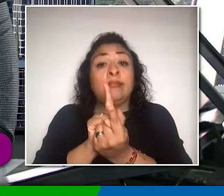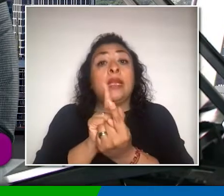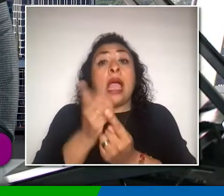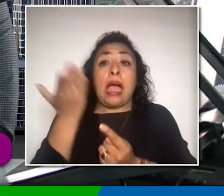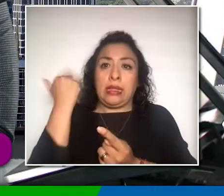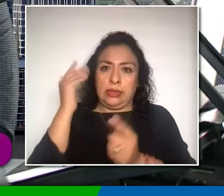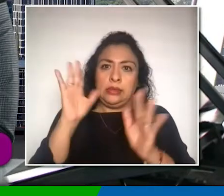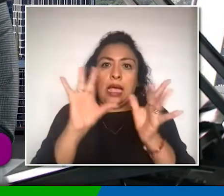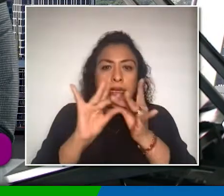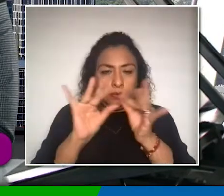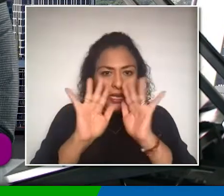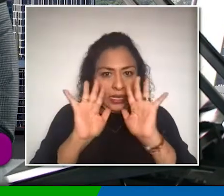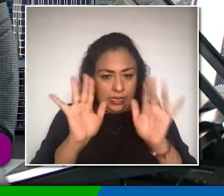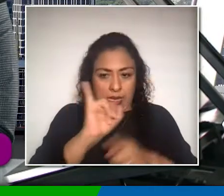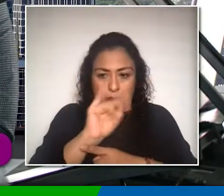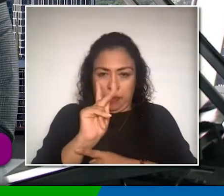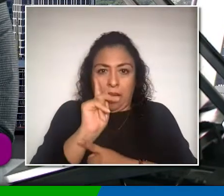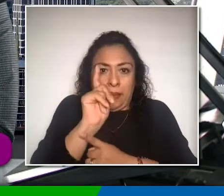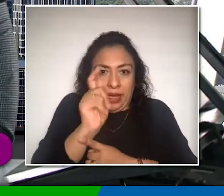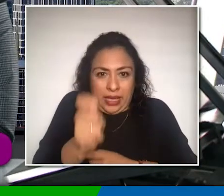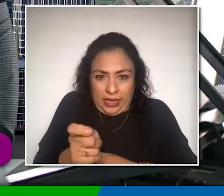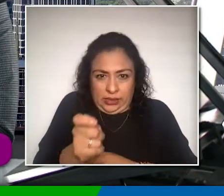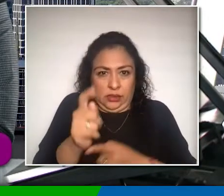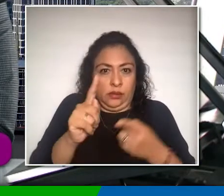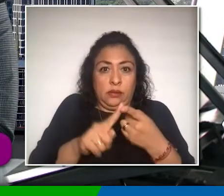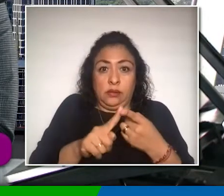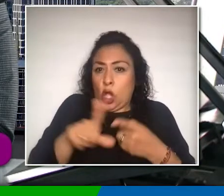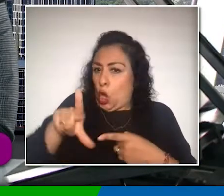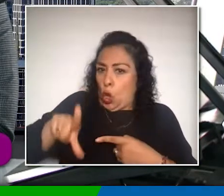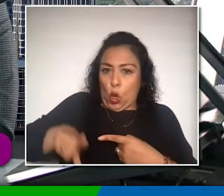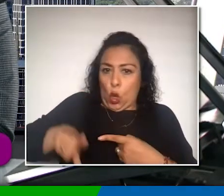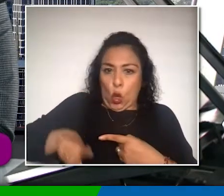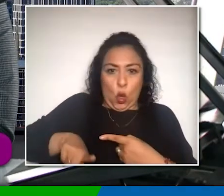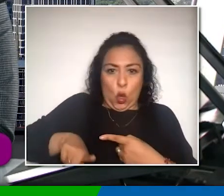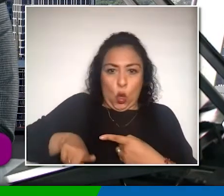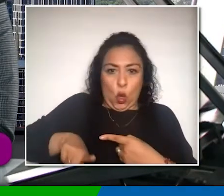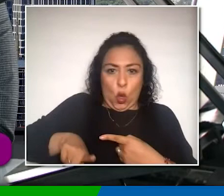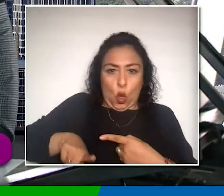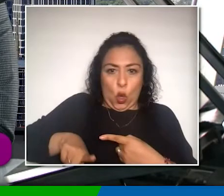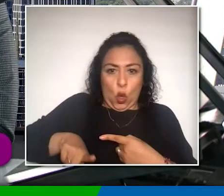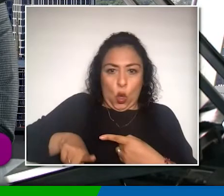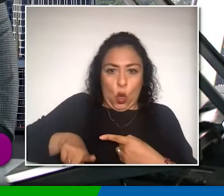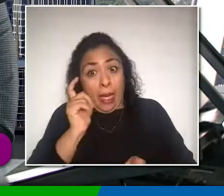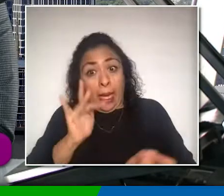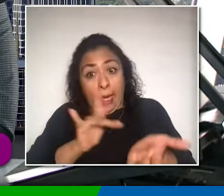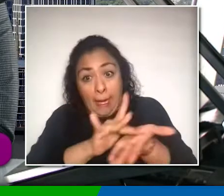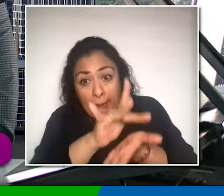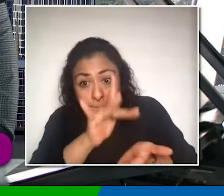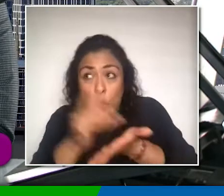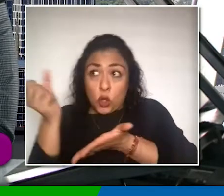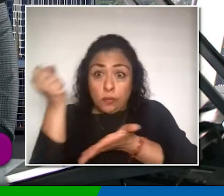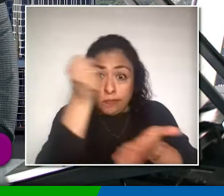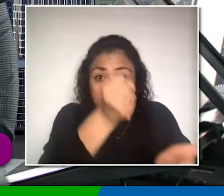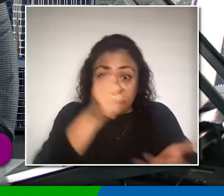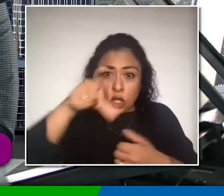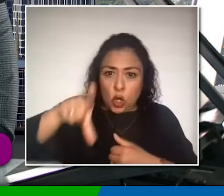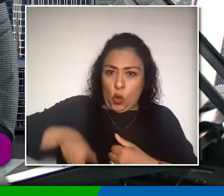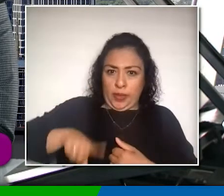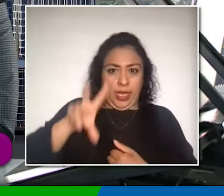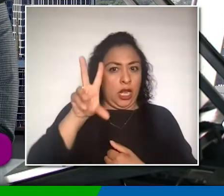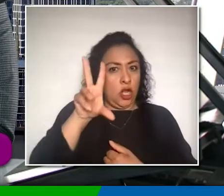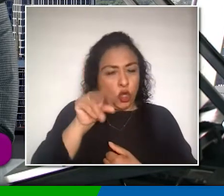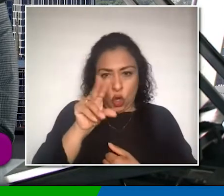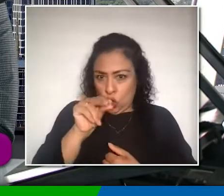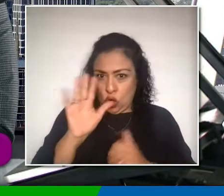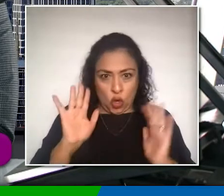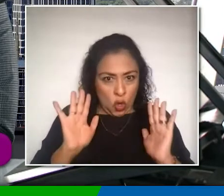no son ustedes una instancia de gobierno, entiendo, no reciben recursos públicos, lo hacen a partir de que, Mercedes,